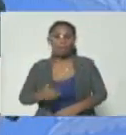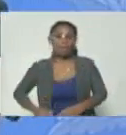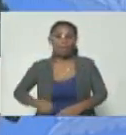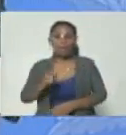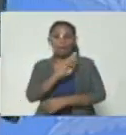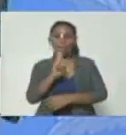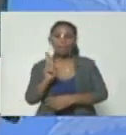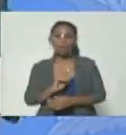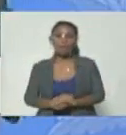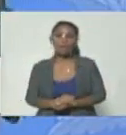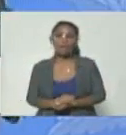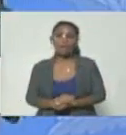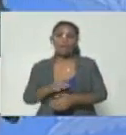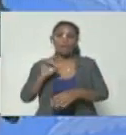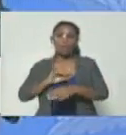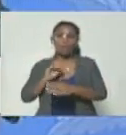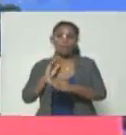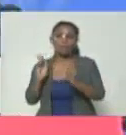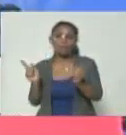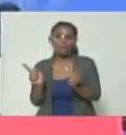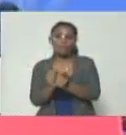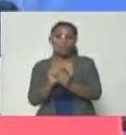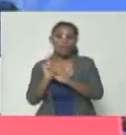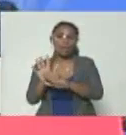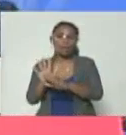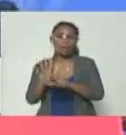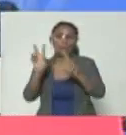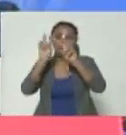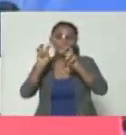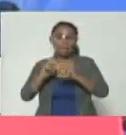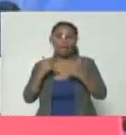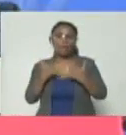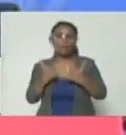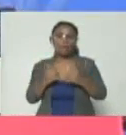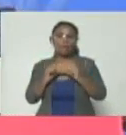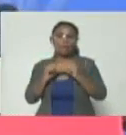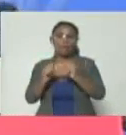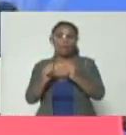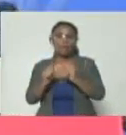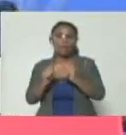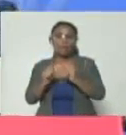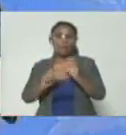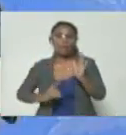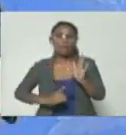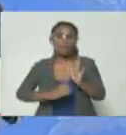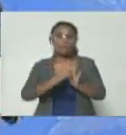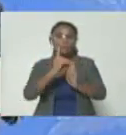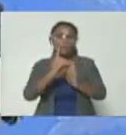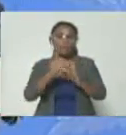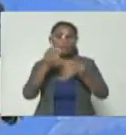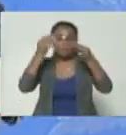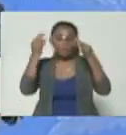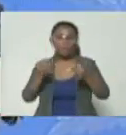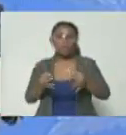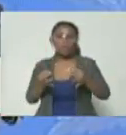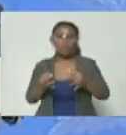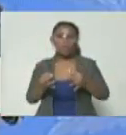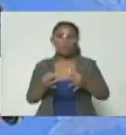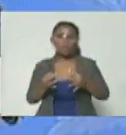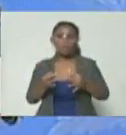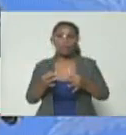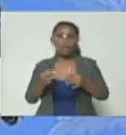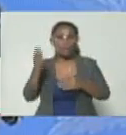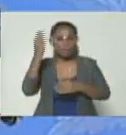república tengo que dejarlo hasta allí porque la investigación en los actuales momentos está en pleno desarrollo y muy seguramente van a